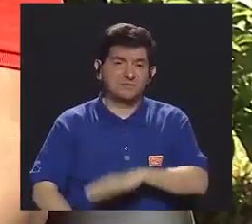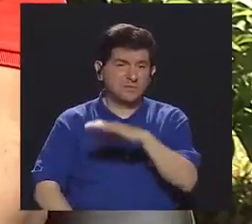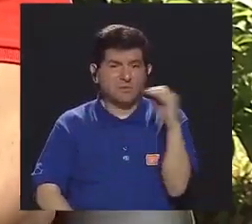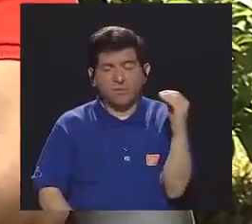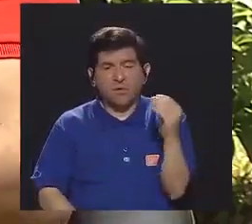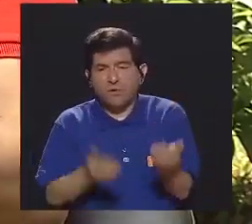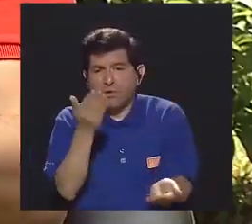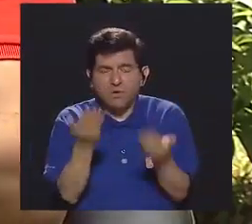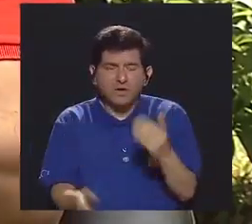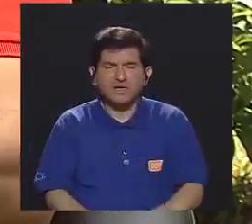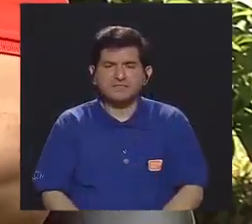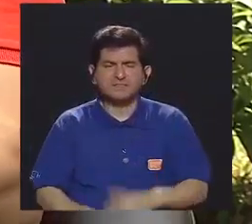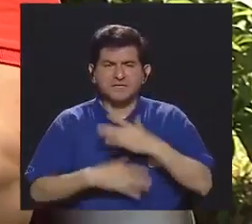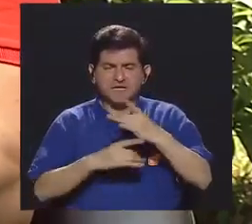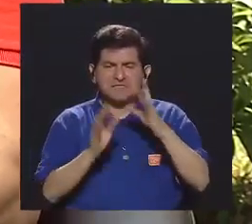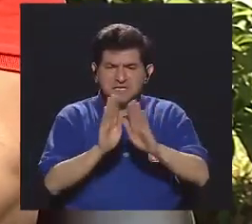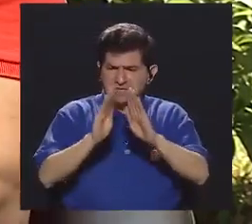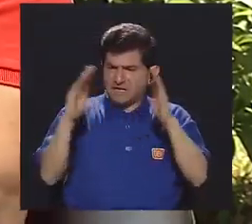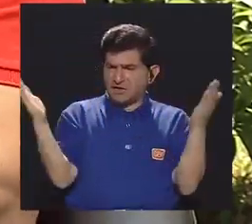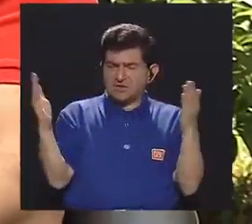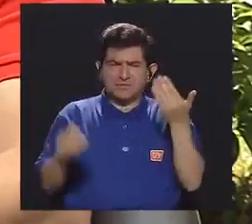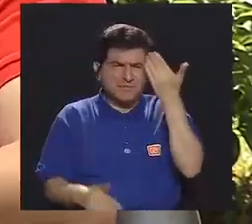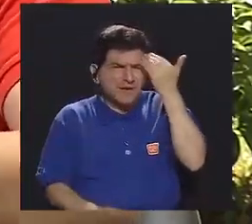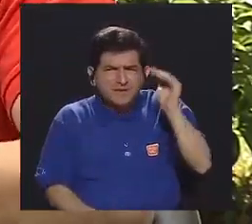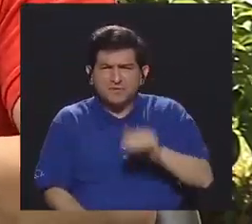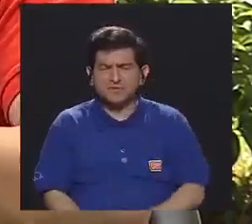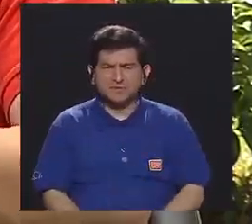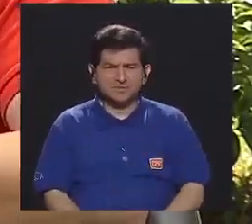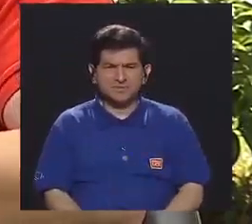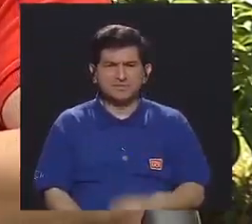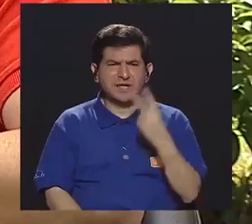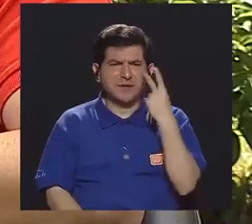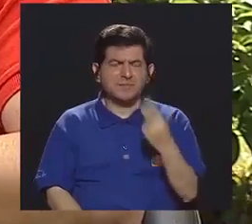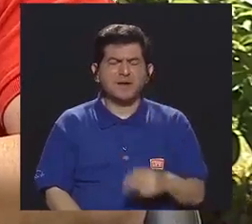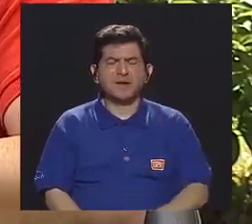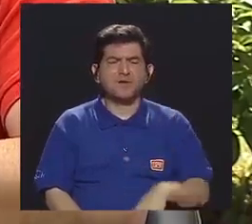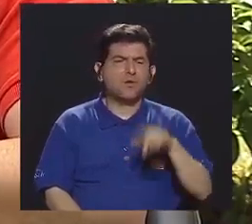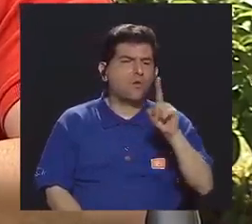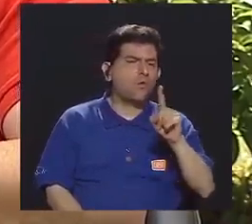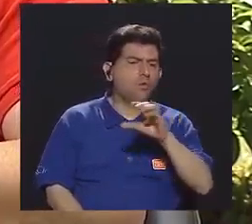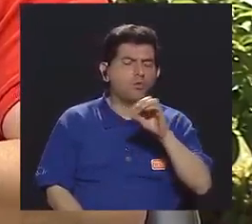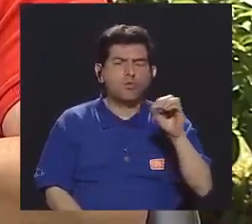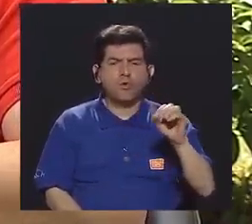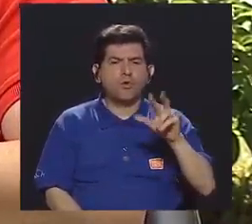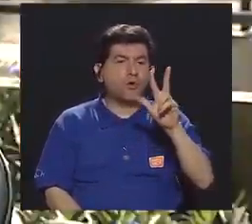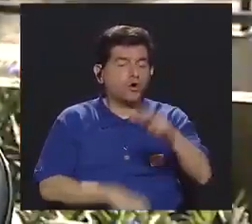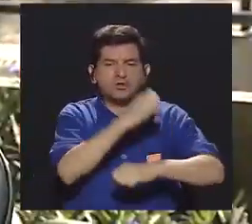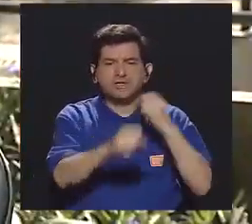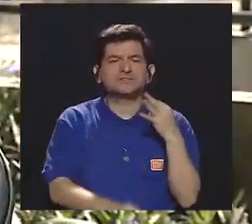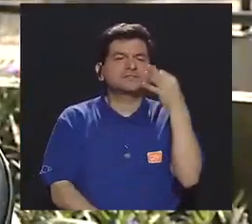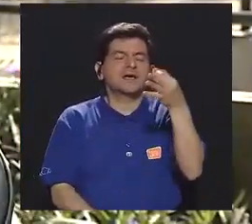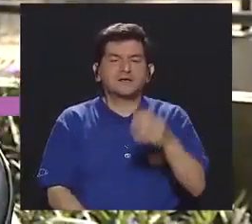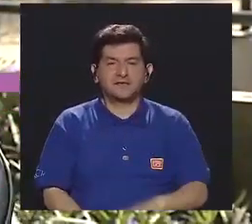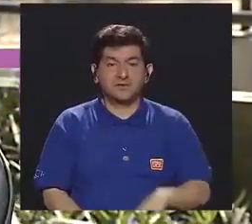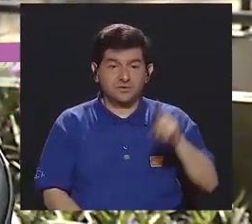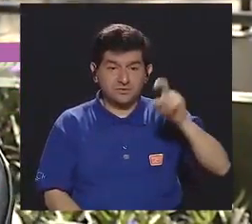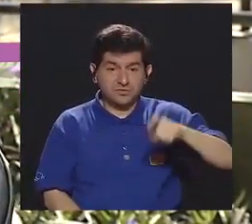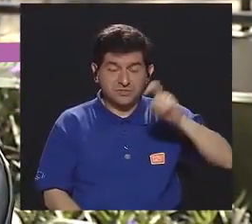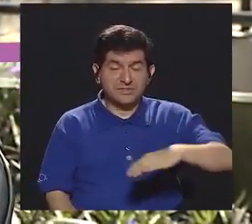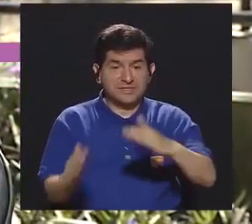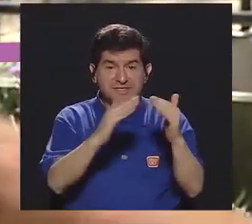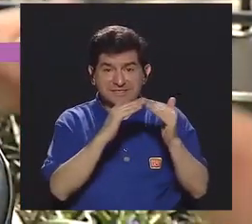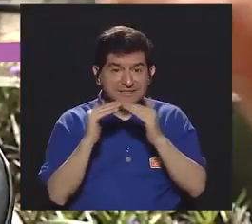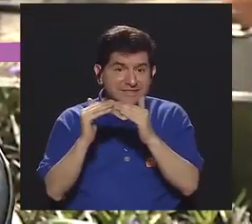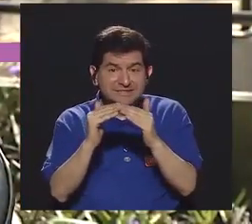¿Hay intención de ampliarlo? No sé, ¿cómo se ven en uno, dos, tres años? Bueno, las necesidades de la